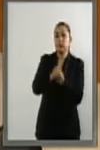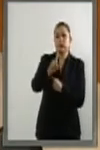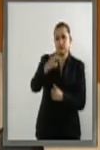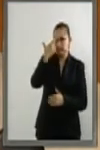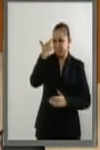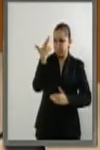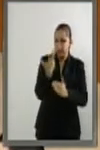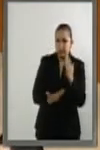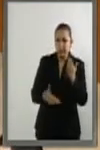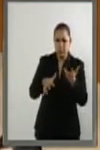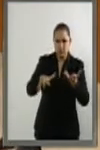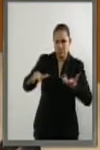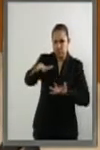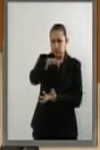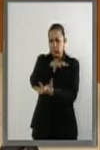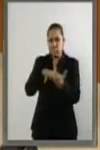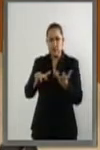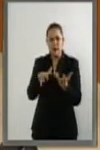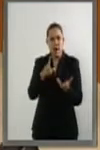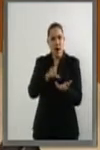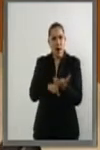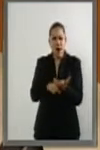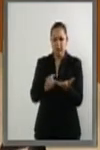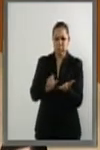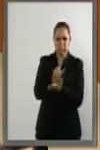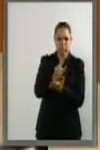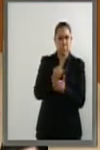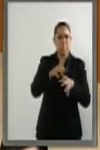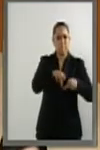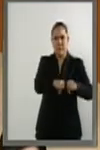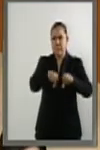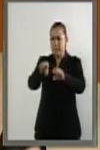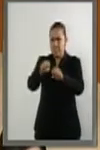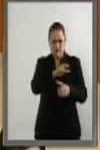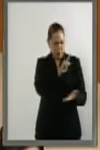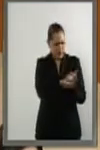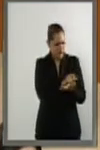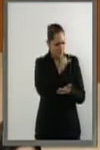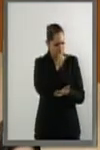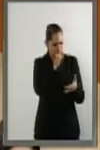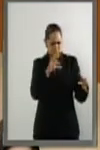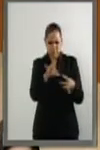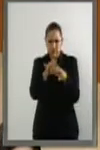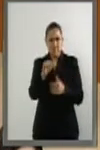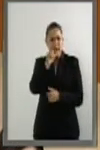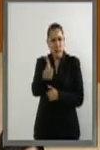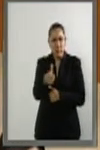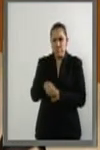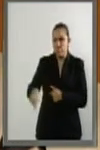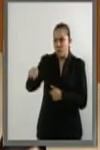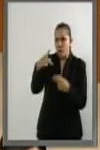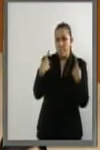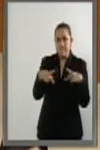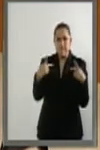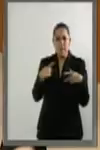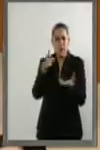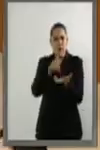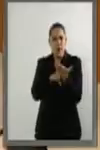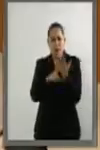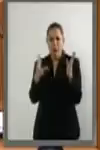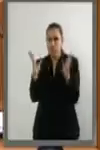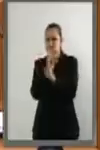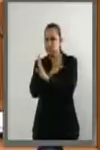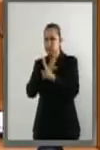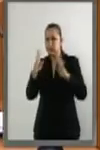detenciones ilegales y el empleo de la fuerza que ha sufrido la población al manifestarse en las calles de ese